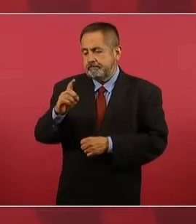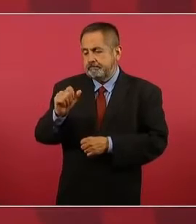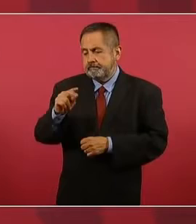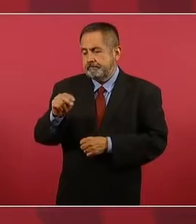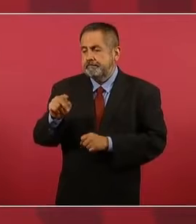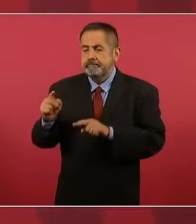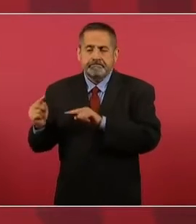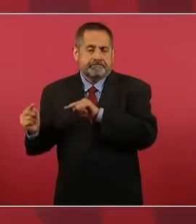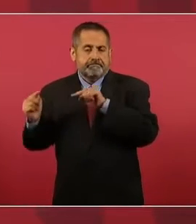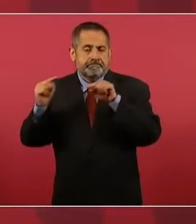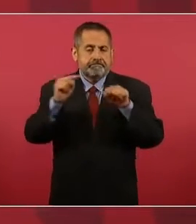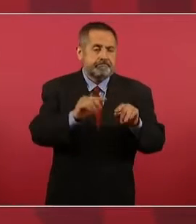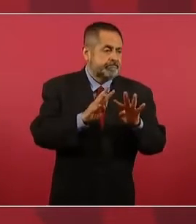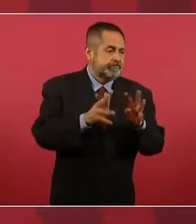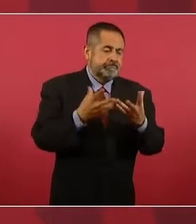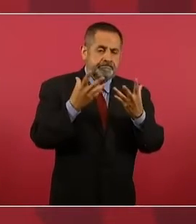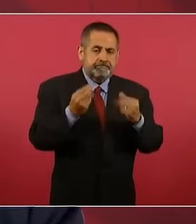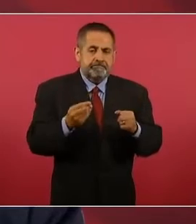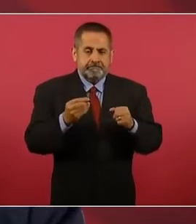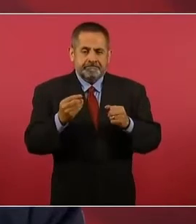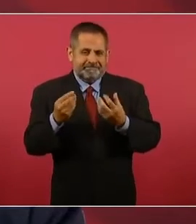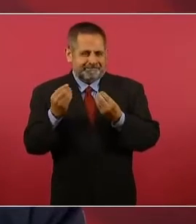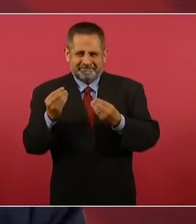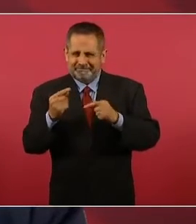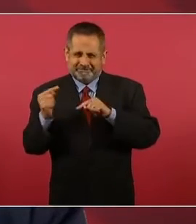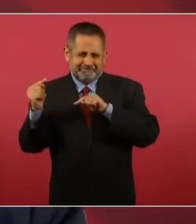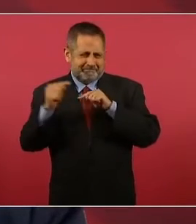suficiente presencia.